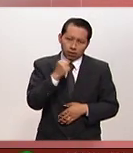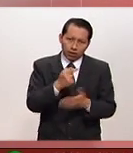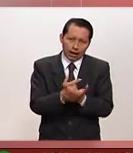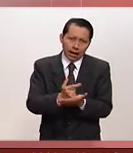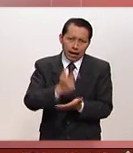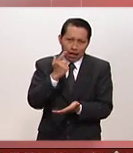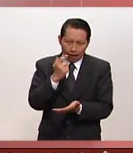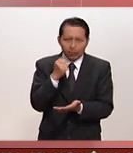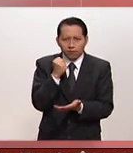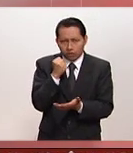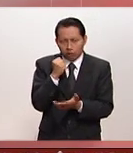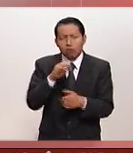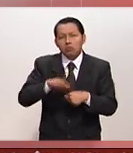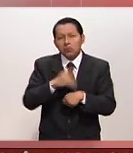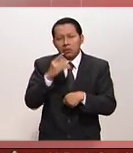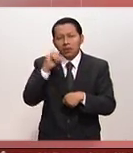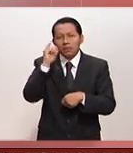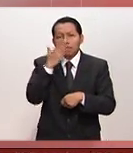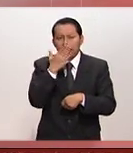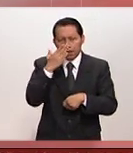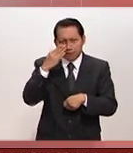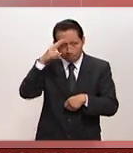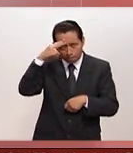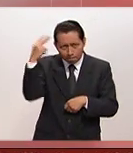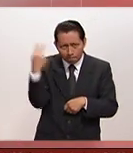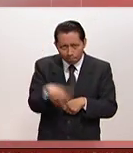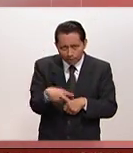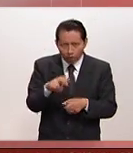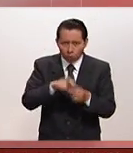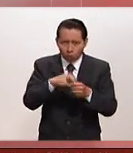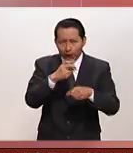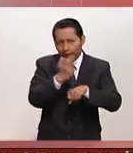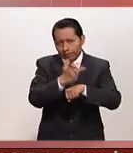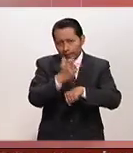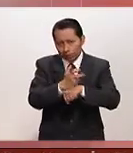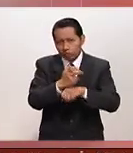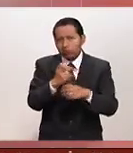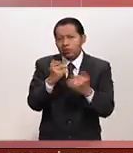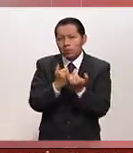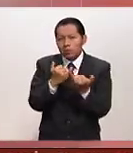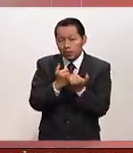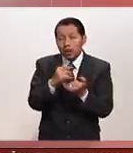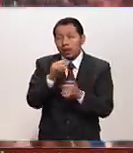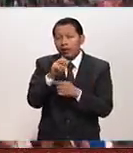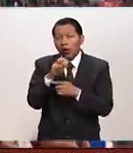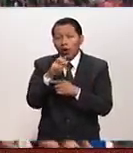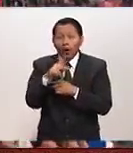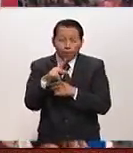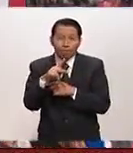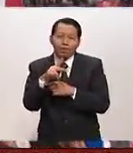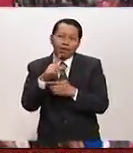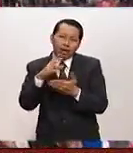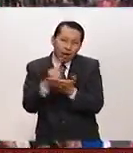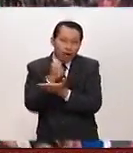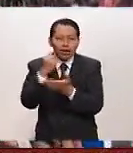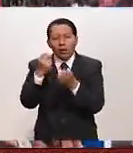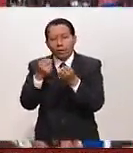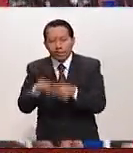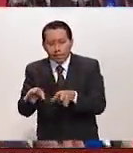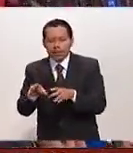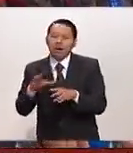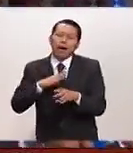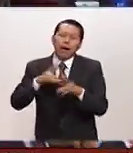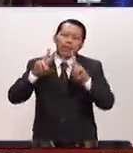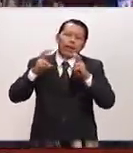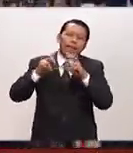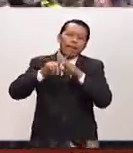parteaguas en términos de la imagen de los mexicanos en Estados Unidos, gane o pierde el señor Trump, el tema de la migración, el